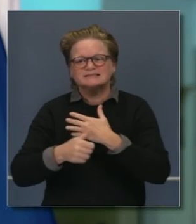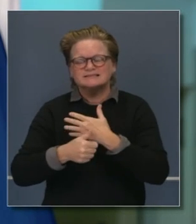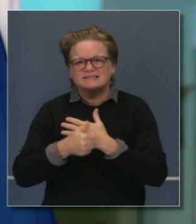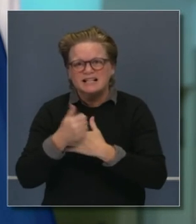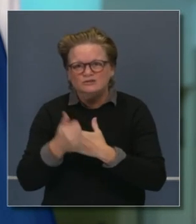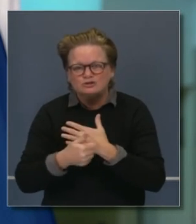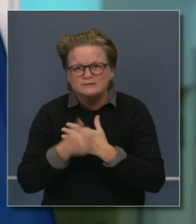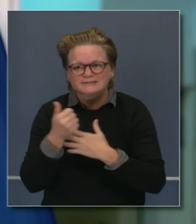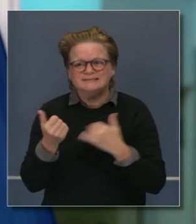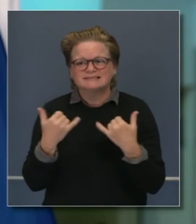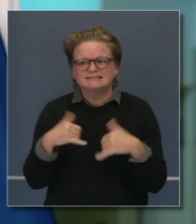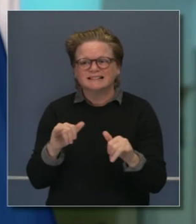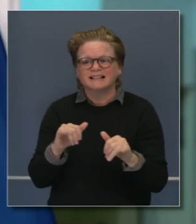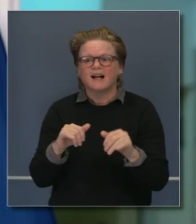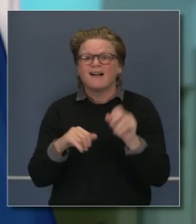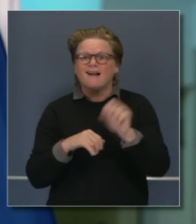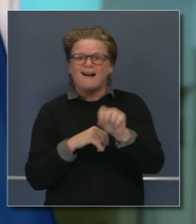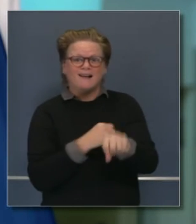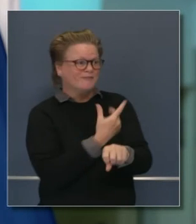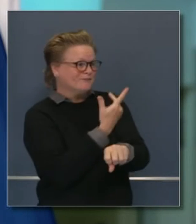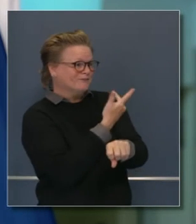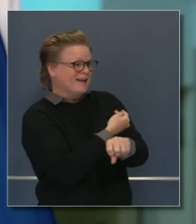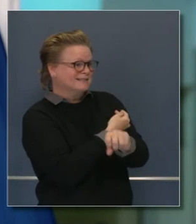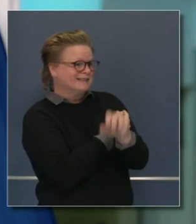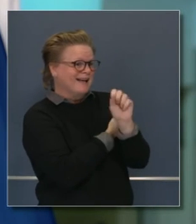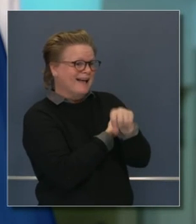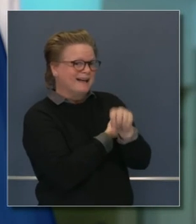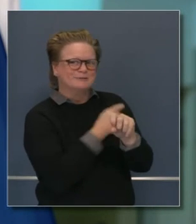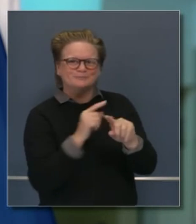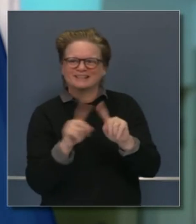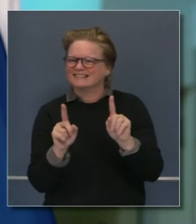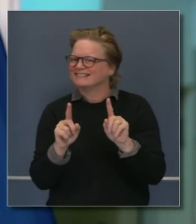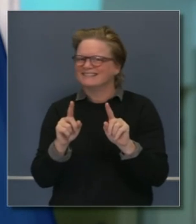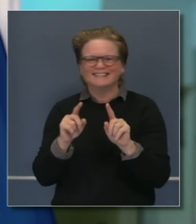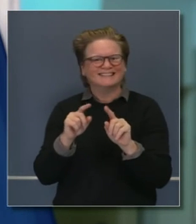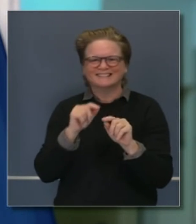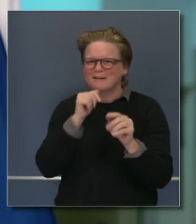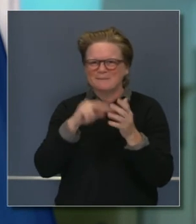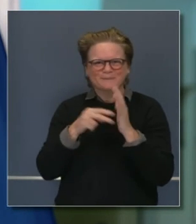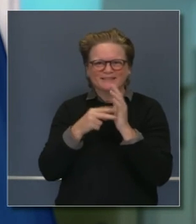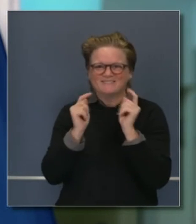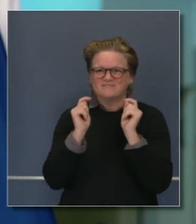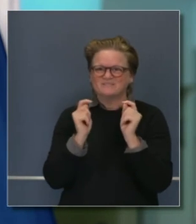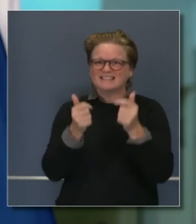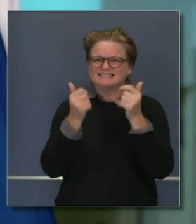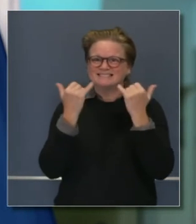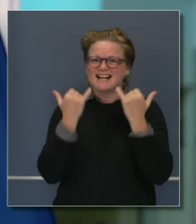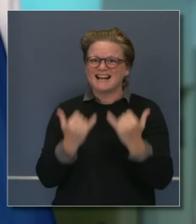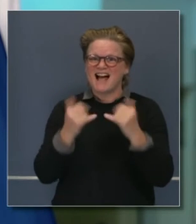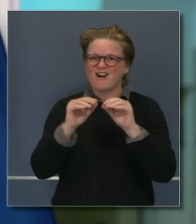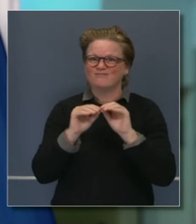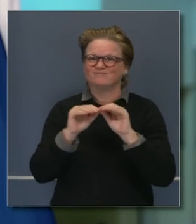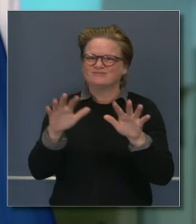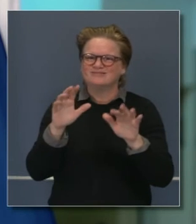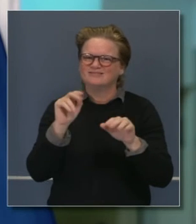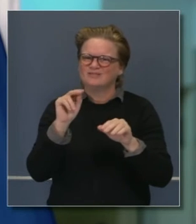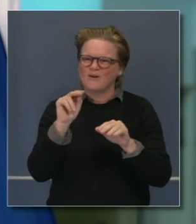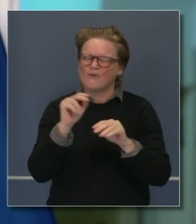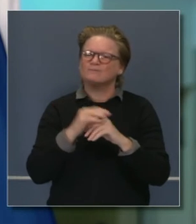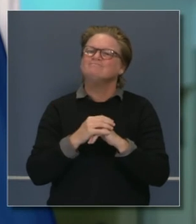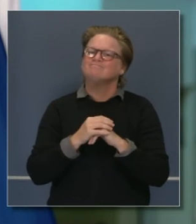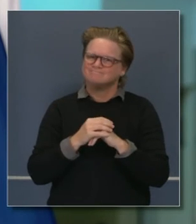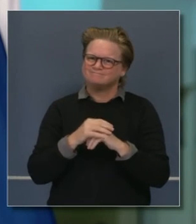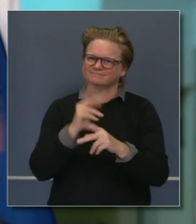lo suficientemente pronto. Y esta mascarilla es lo que más lo puede proteger, lo que más puede prevenir la